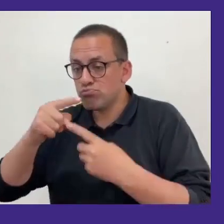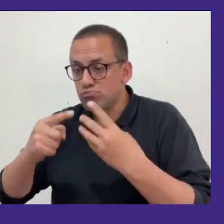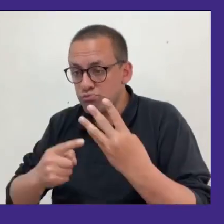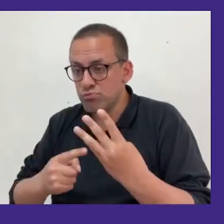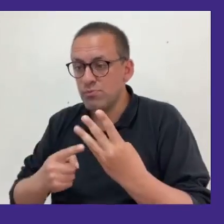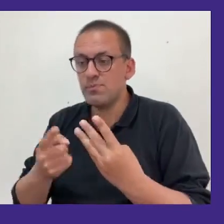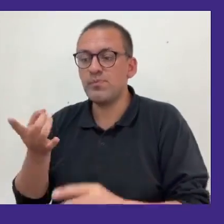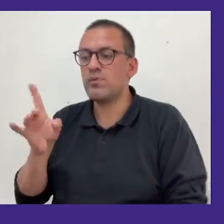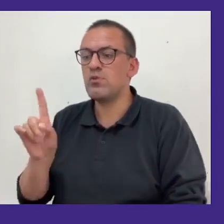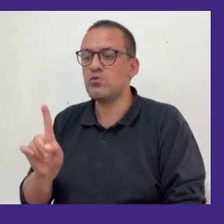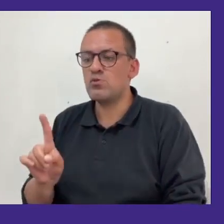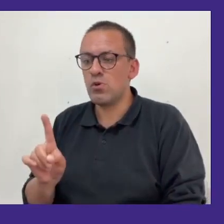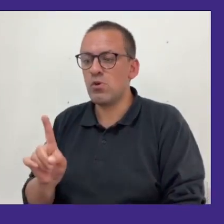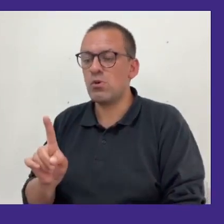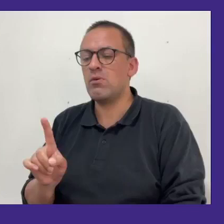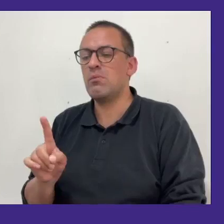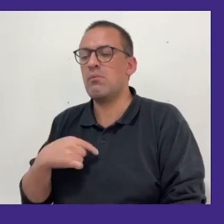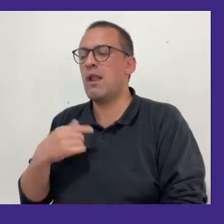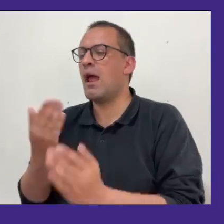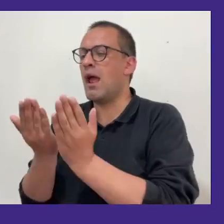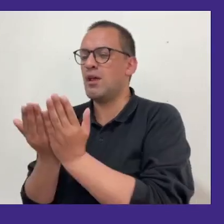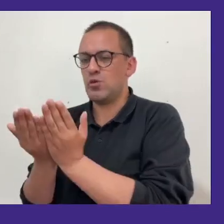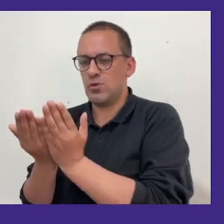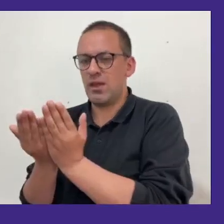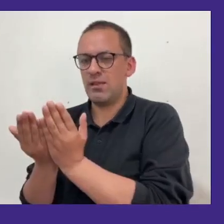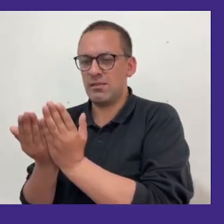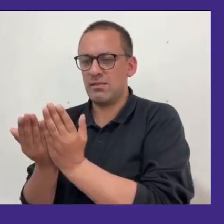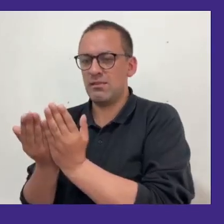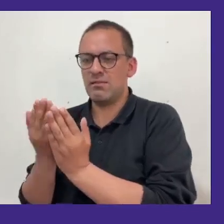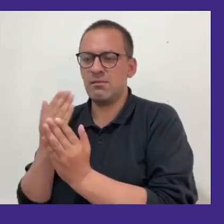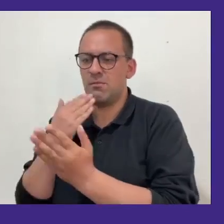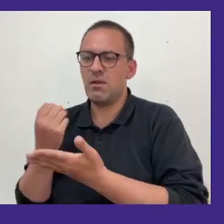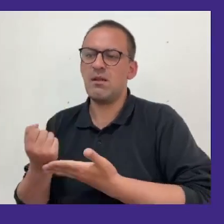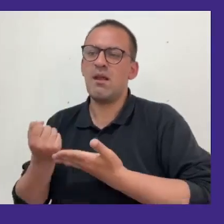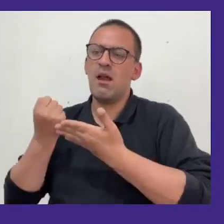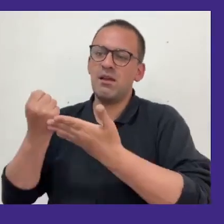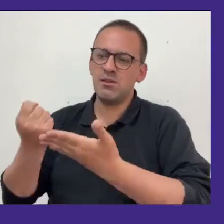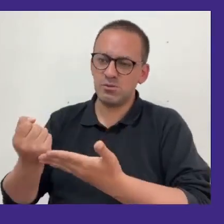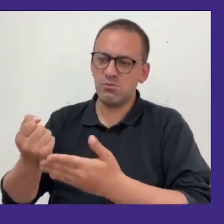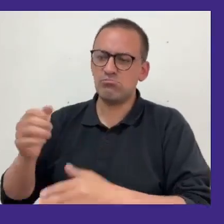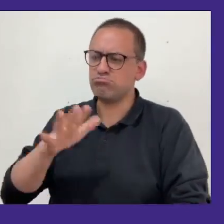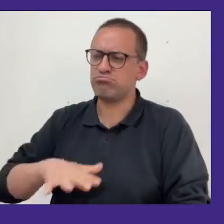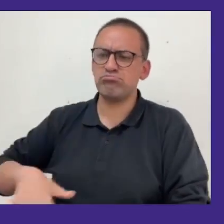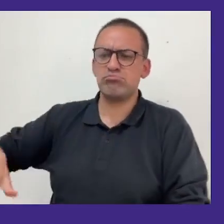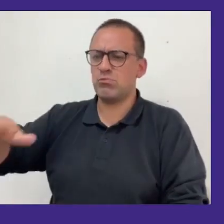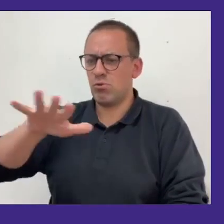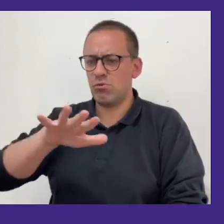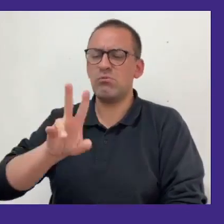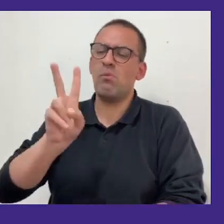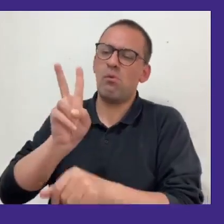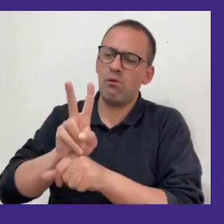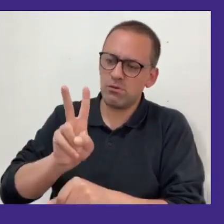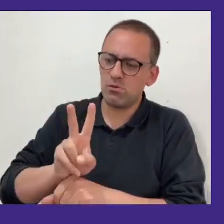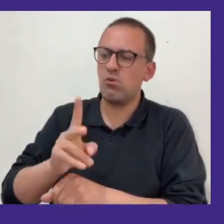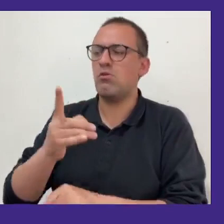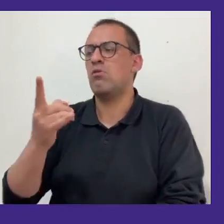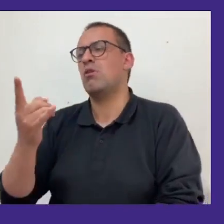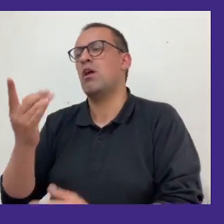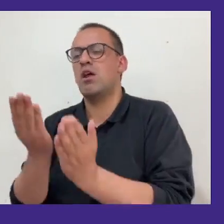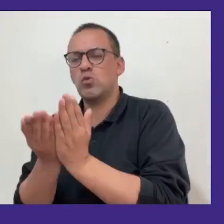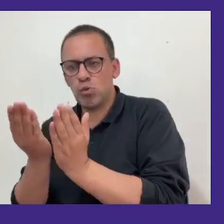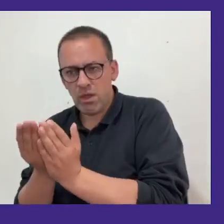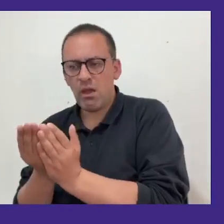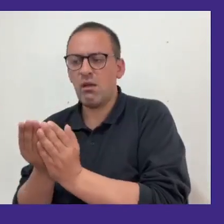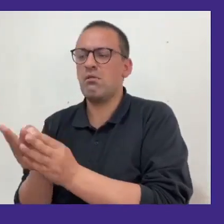no solamente también es para estudiantes sino que puede servir de forma universal a la comunidad y creo